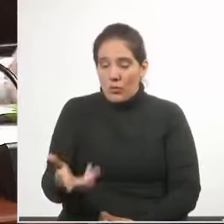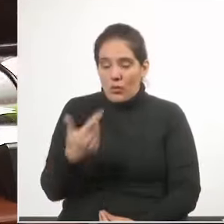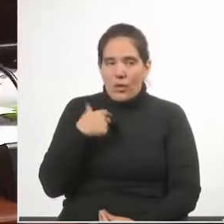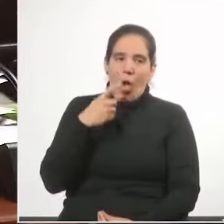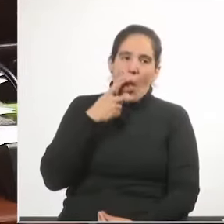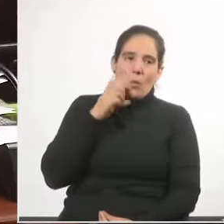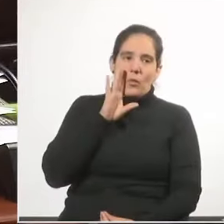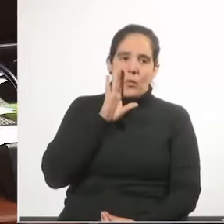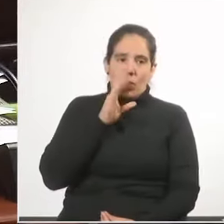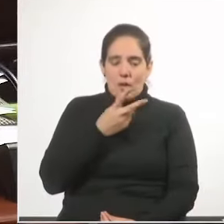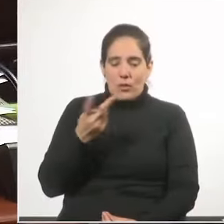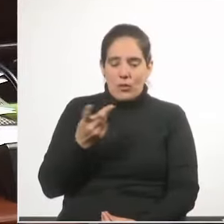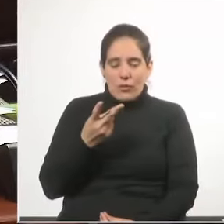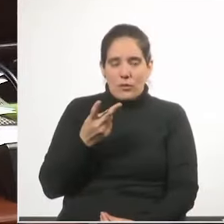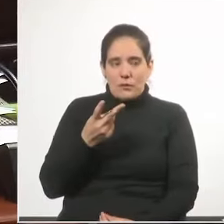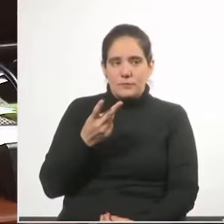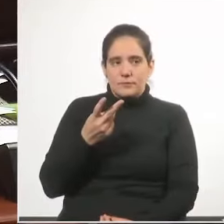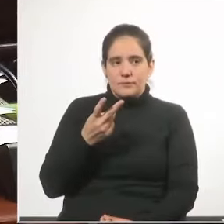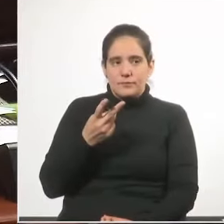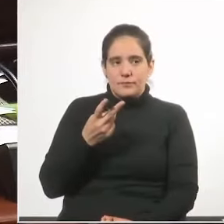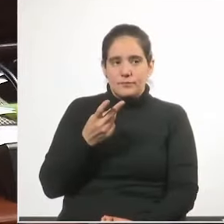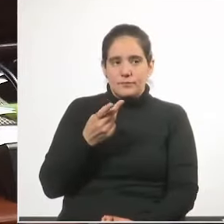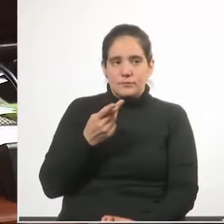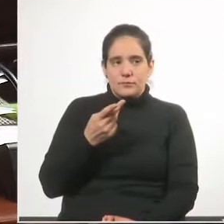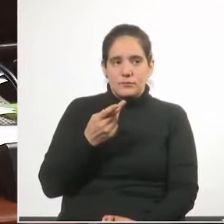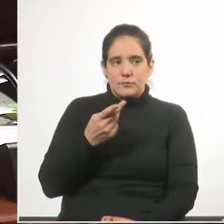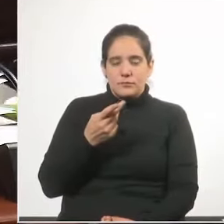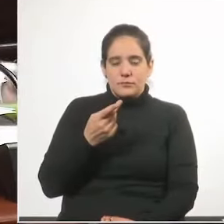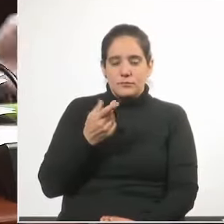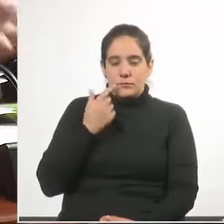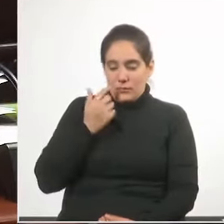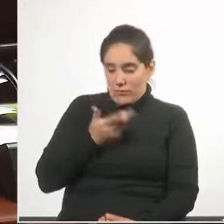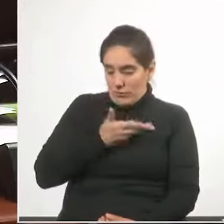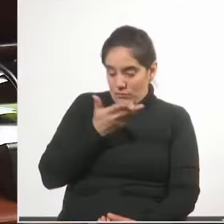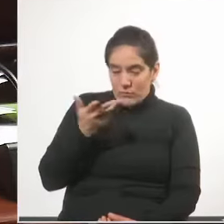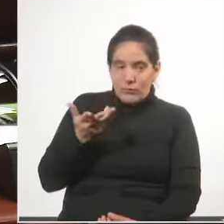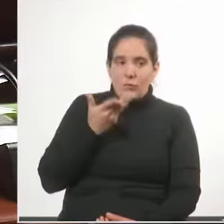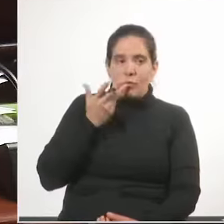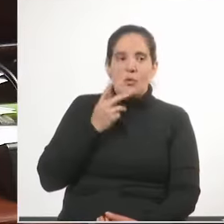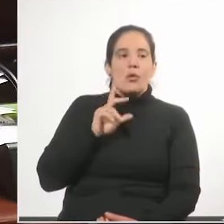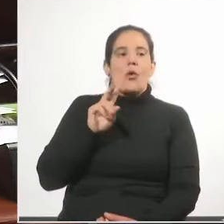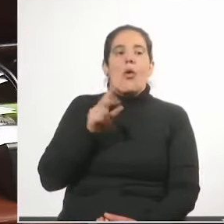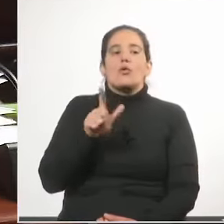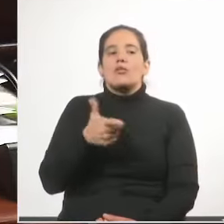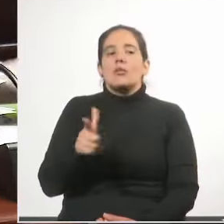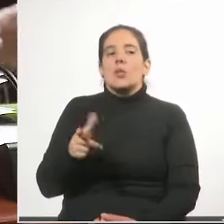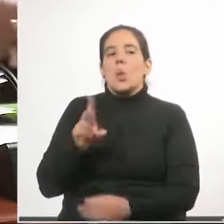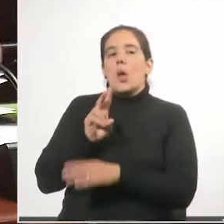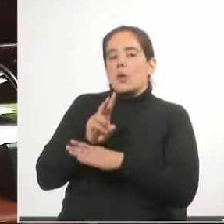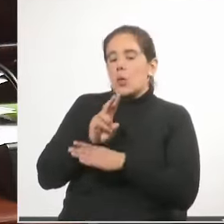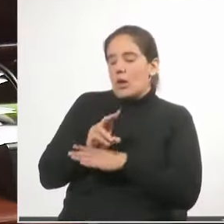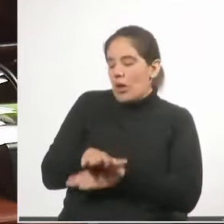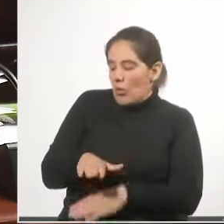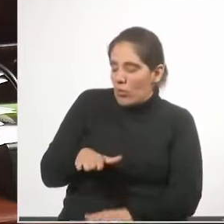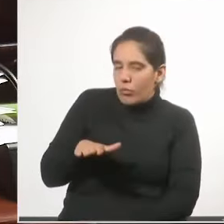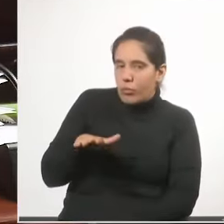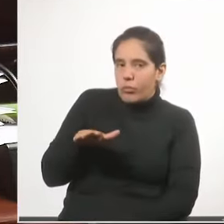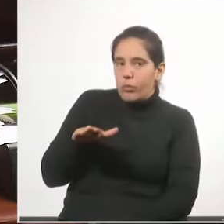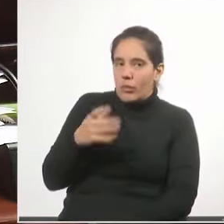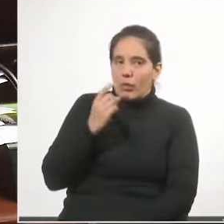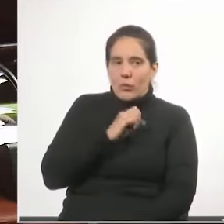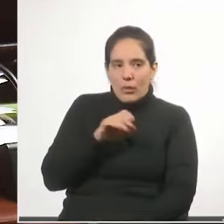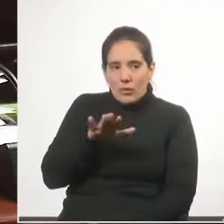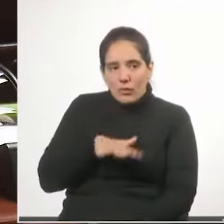la mujer, obviamente, que nacen tan desvalidos, puedan encontrar un ámbito en el cual